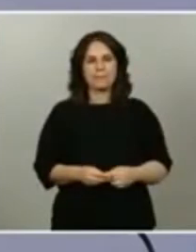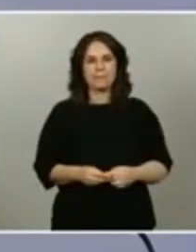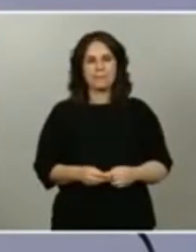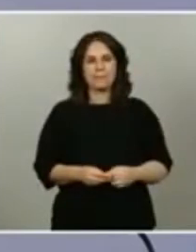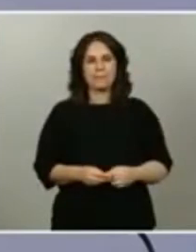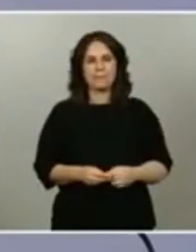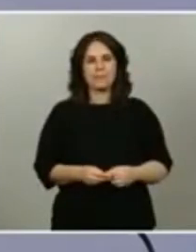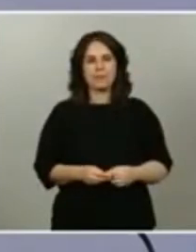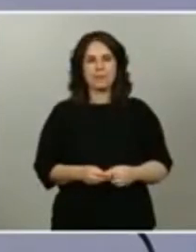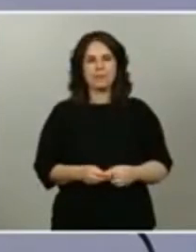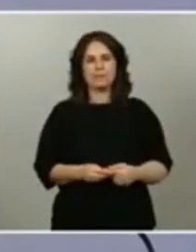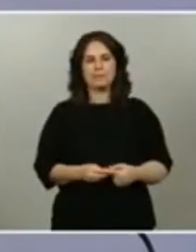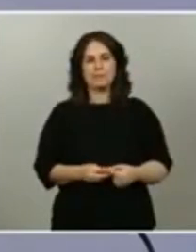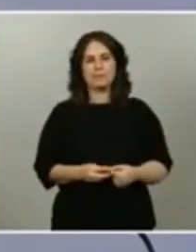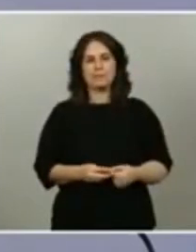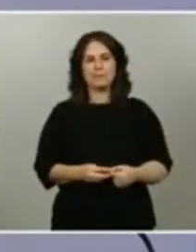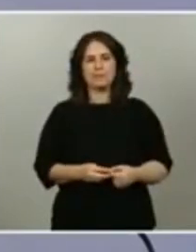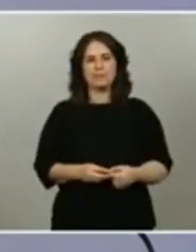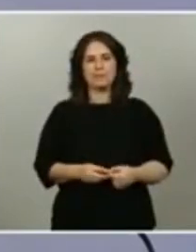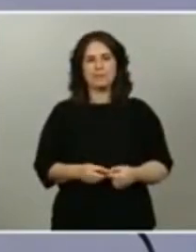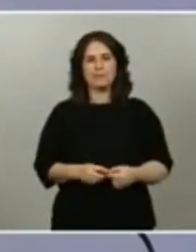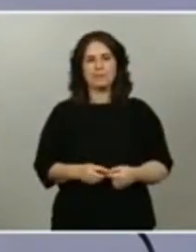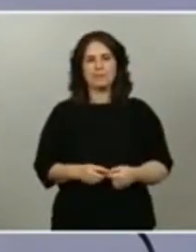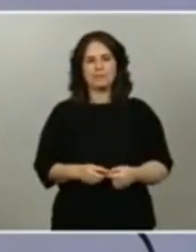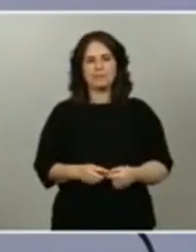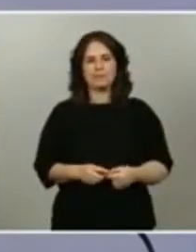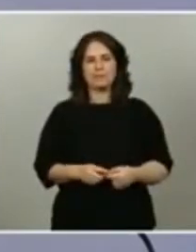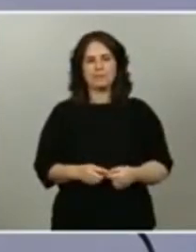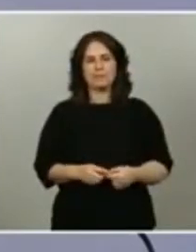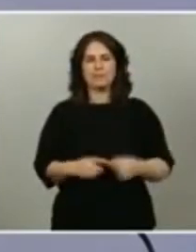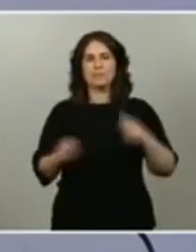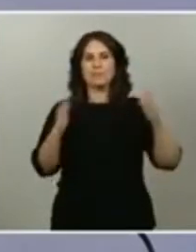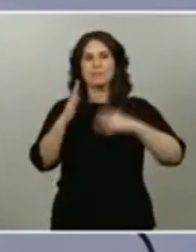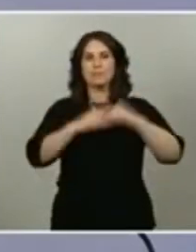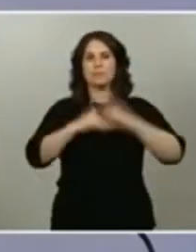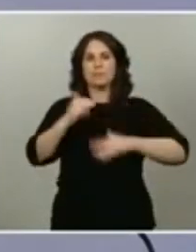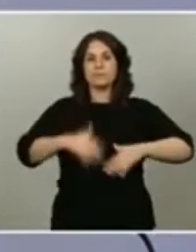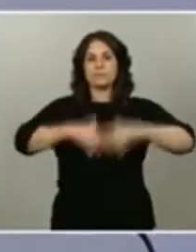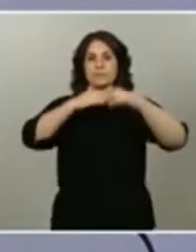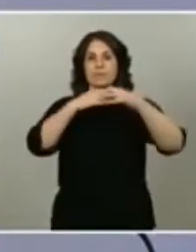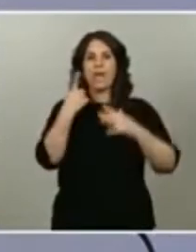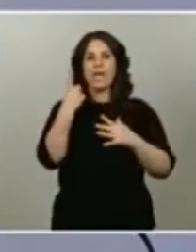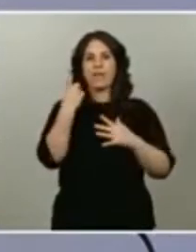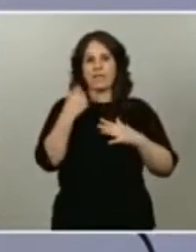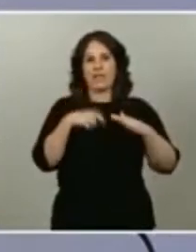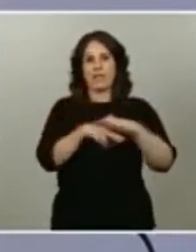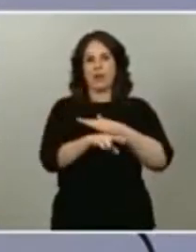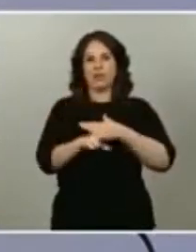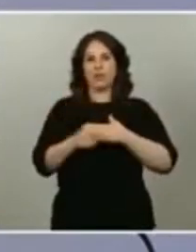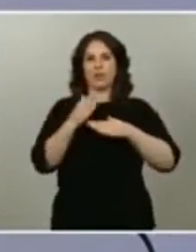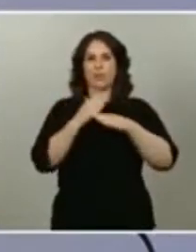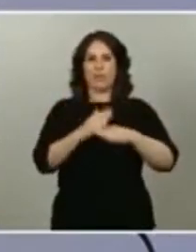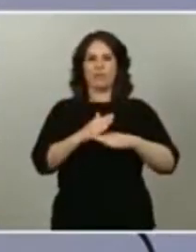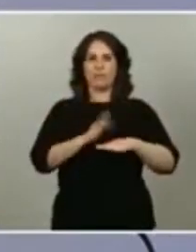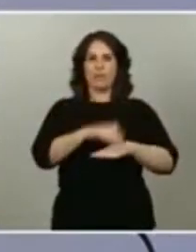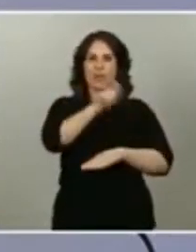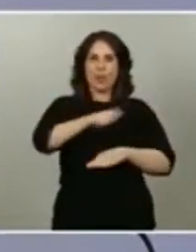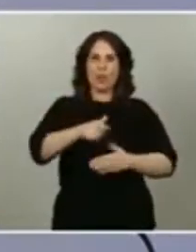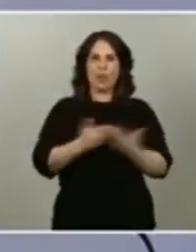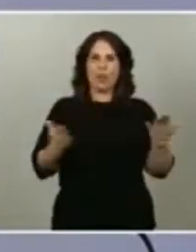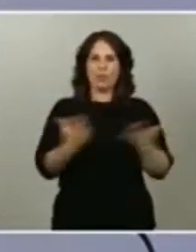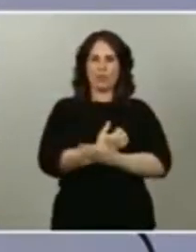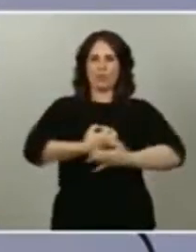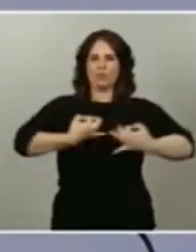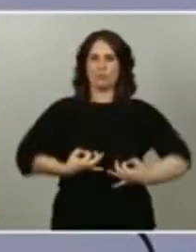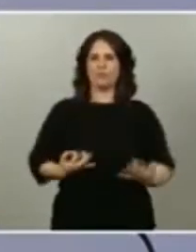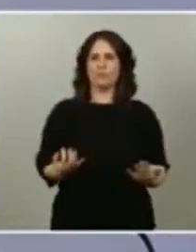contemos con los recursos suficientes para que podamos tener una garantía de todos los ciudadanos el gobierno lo tiene muy claro y lo ha